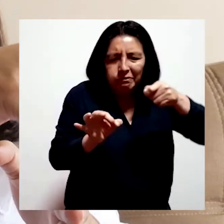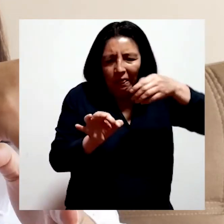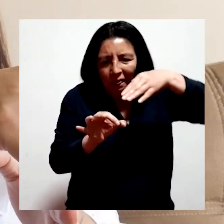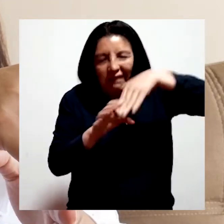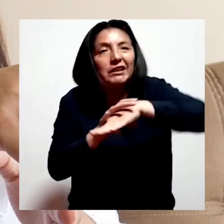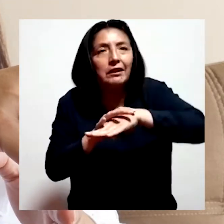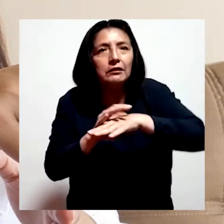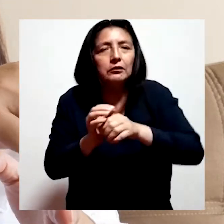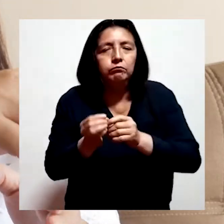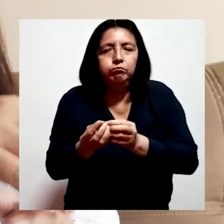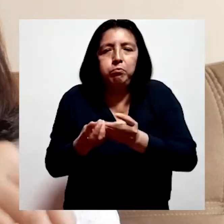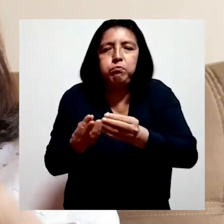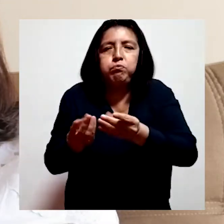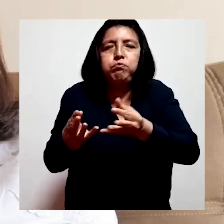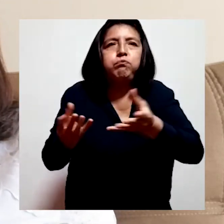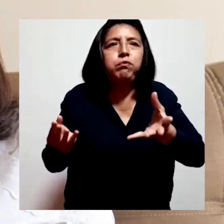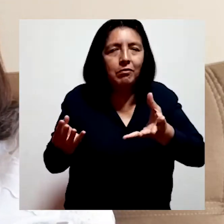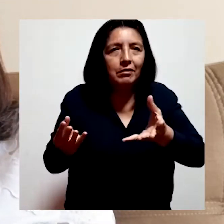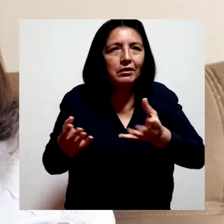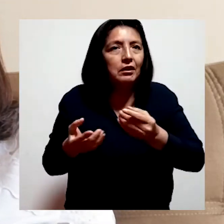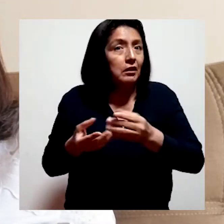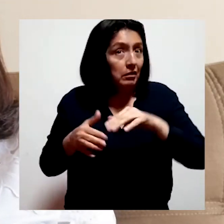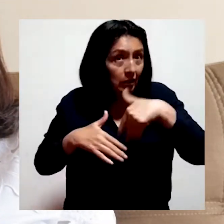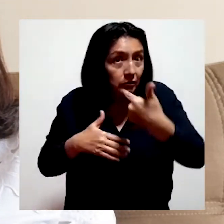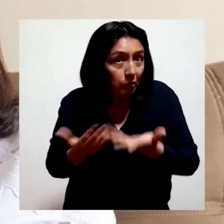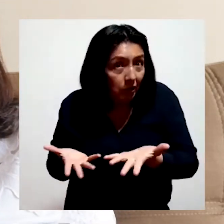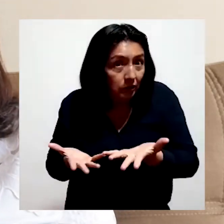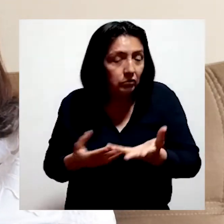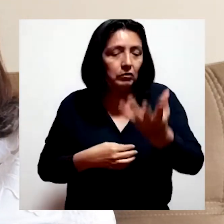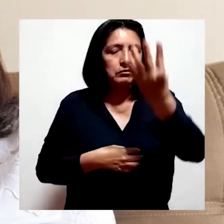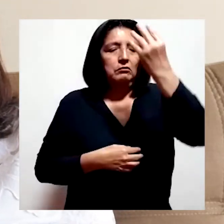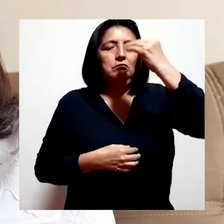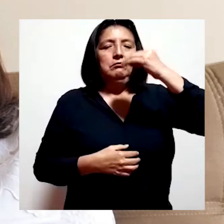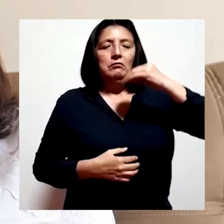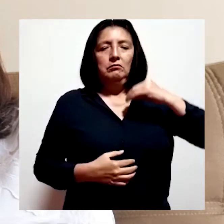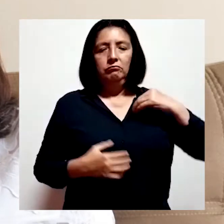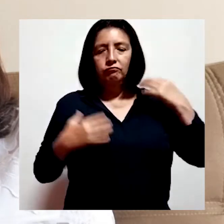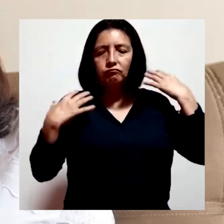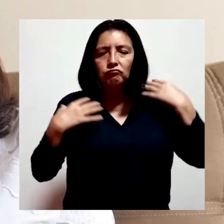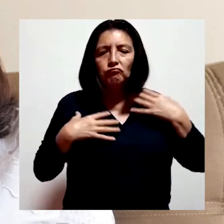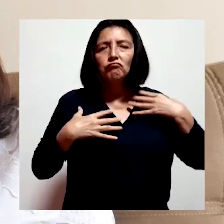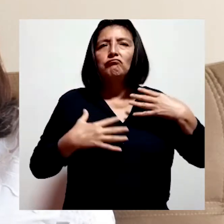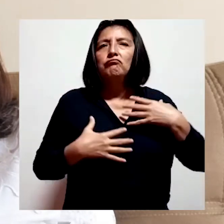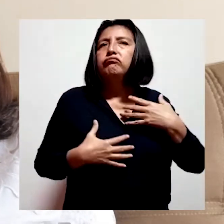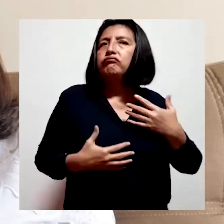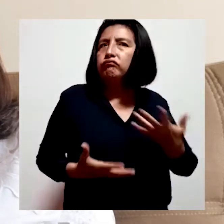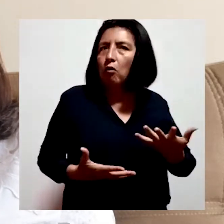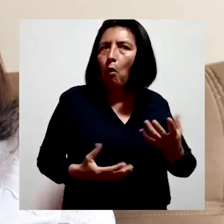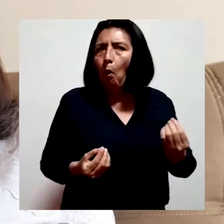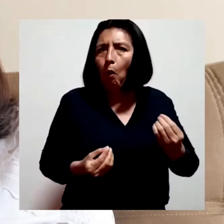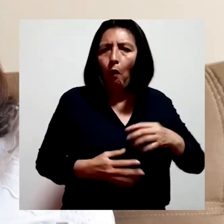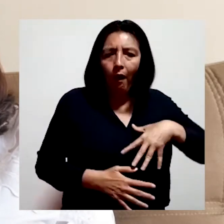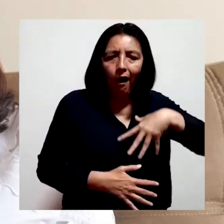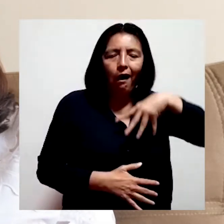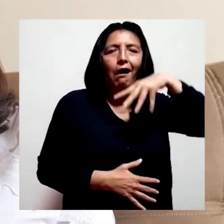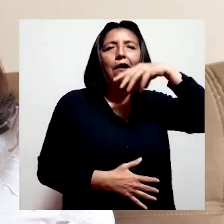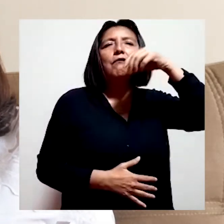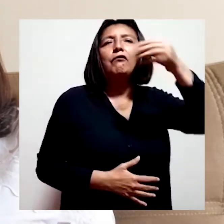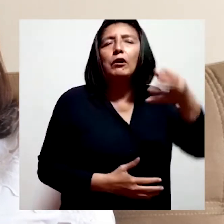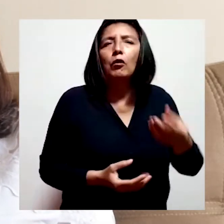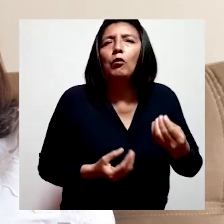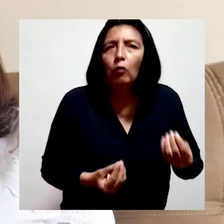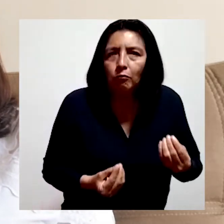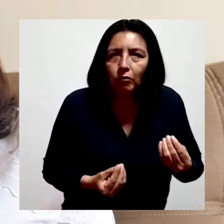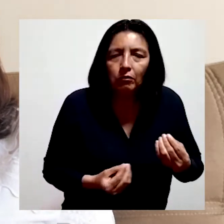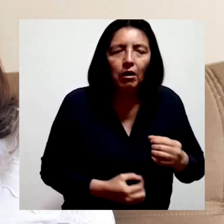reproducirse. Luego de haberse reproducido, pasas hacia el resto de las vías respiratorias o hacia el exterior a